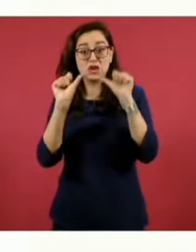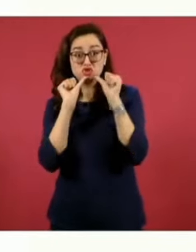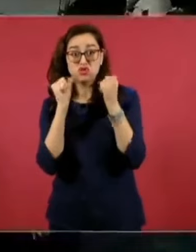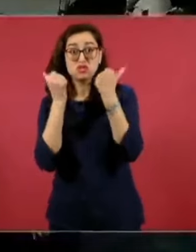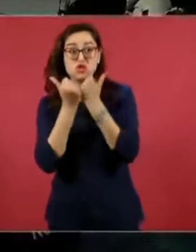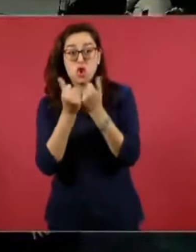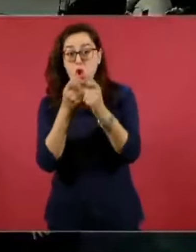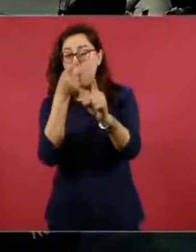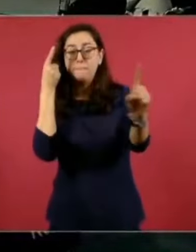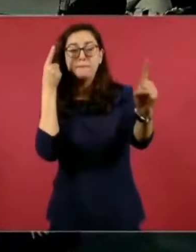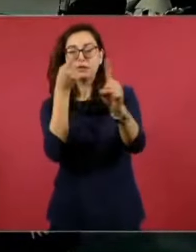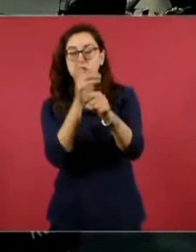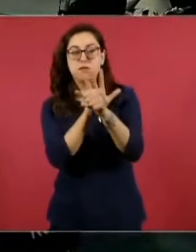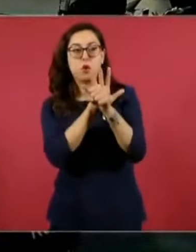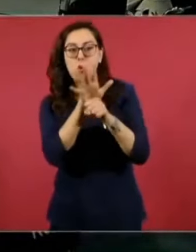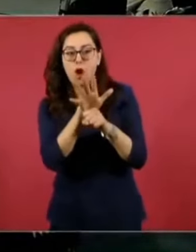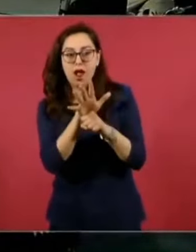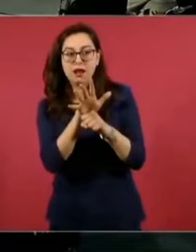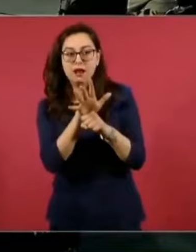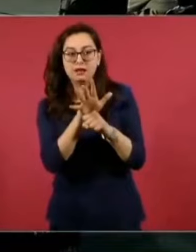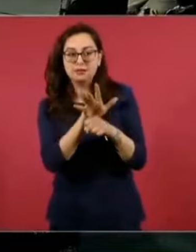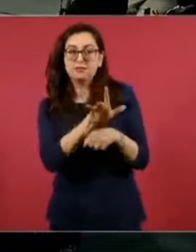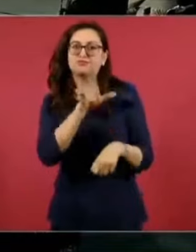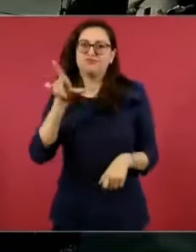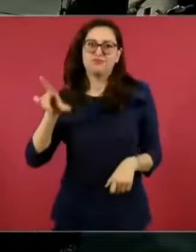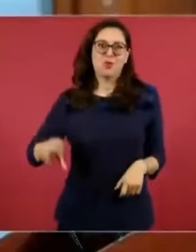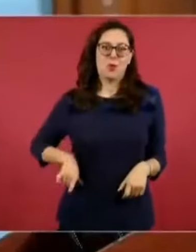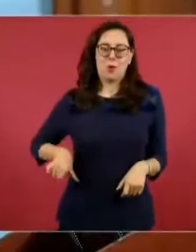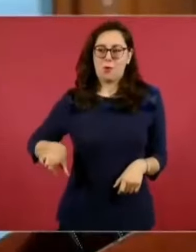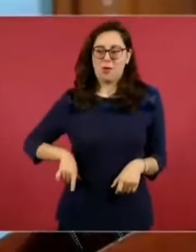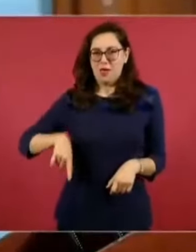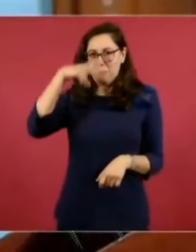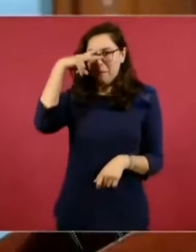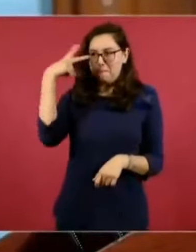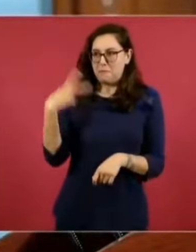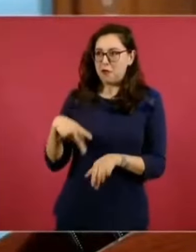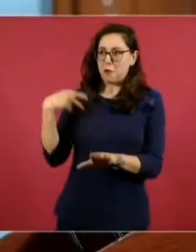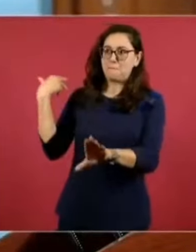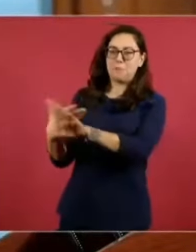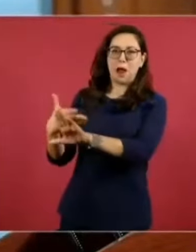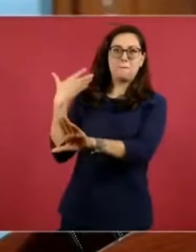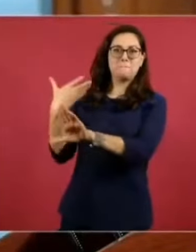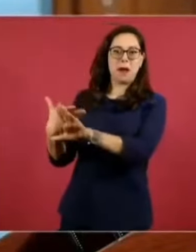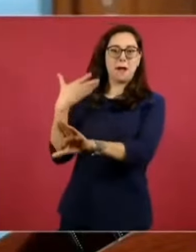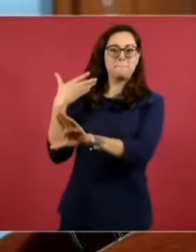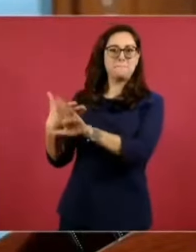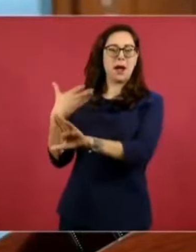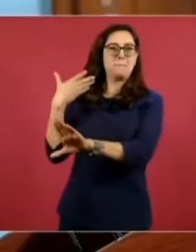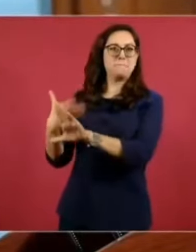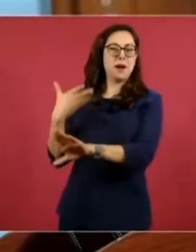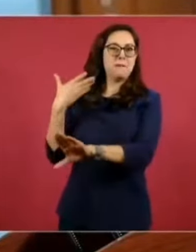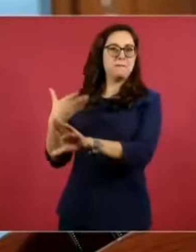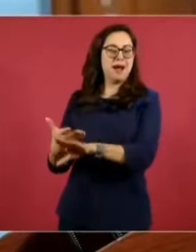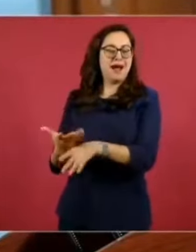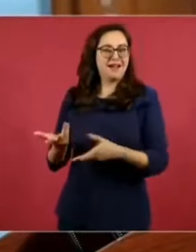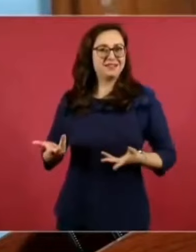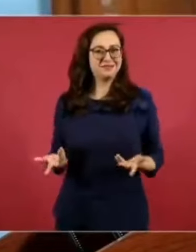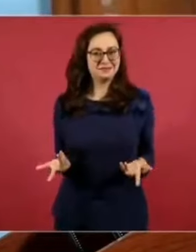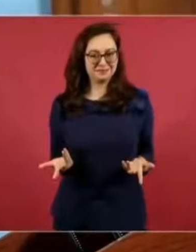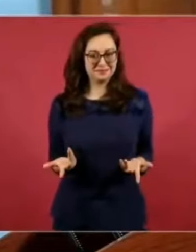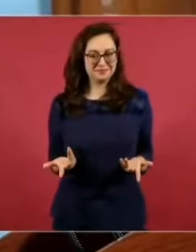acuerdas gobiernos, actividad y que conocido, que una actividad de los gobiernos.